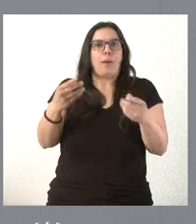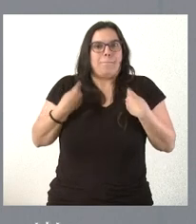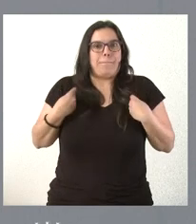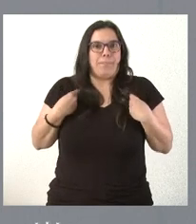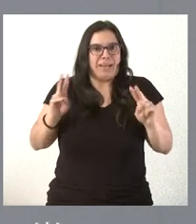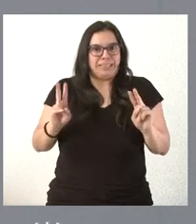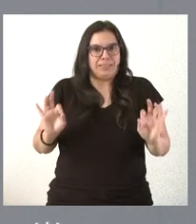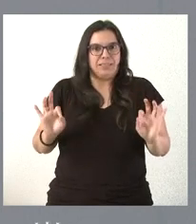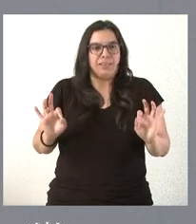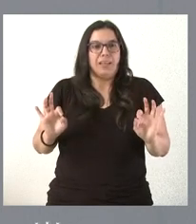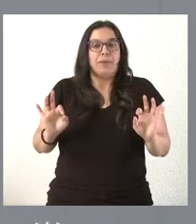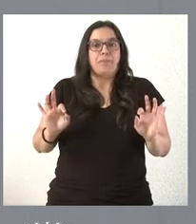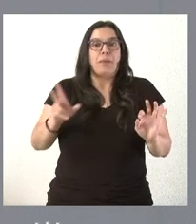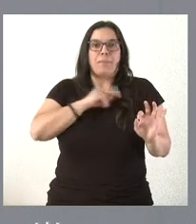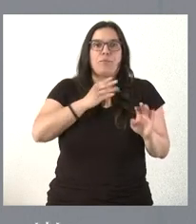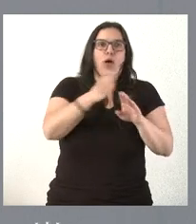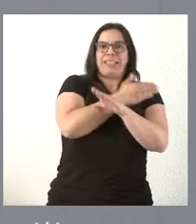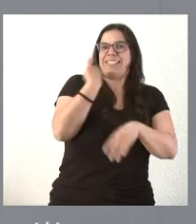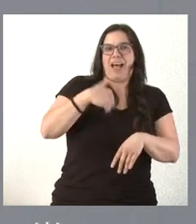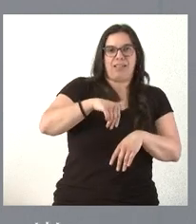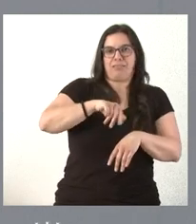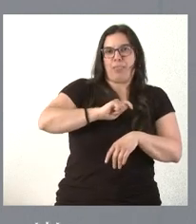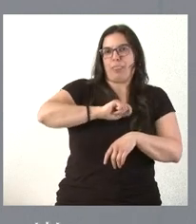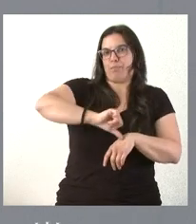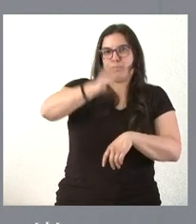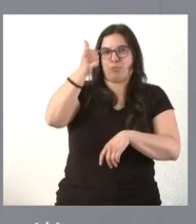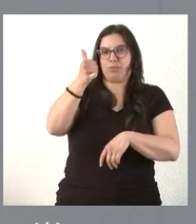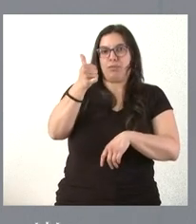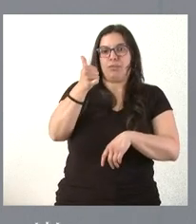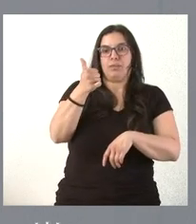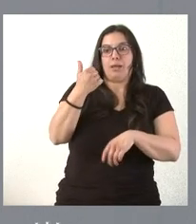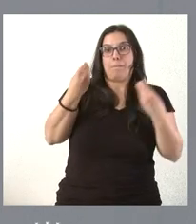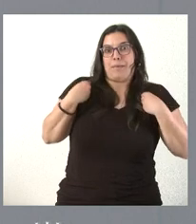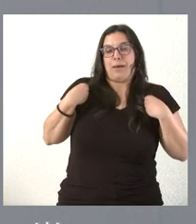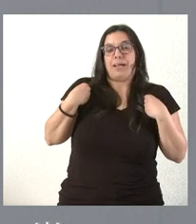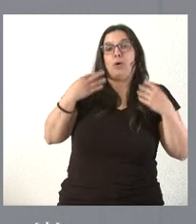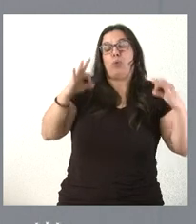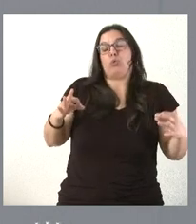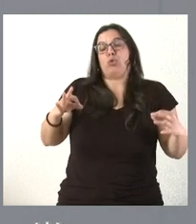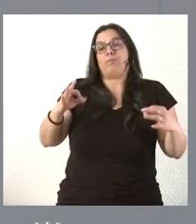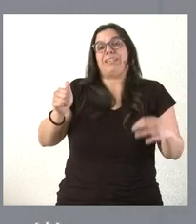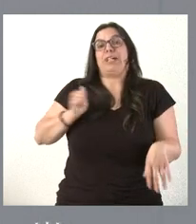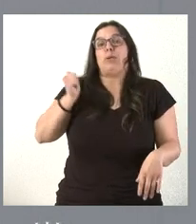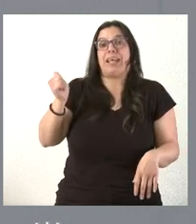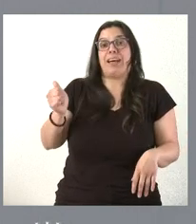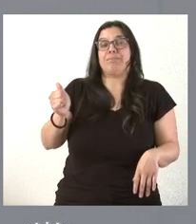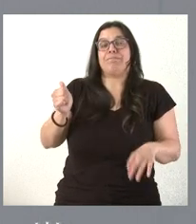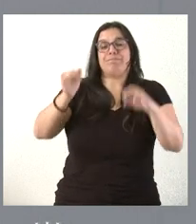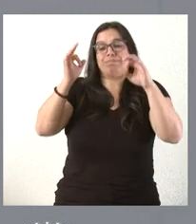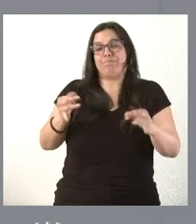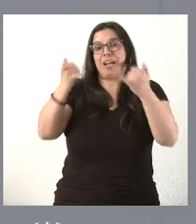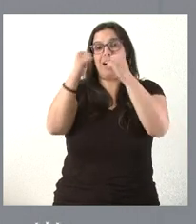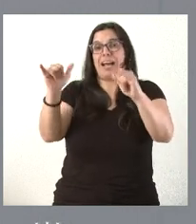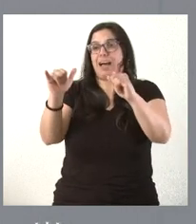viven. El premio está concedido y está concedido a una persona que estaba viva cuando se le concedió. Pero, desgraciadamente, en momento de la entrega